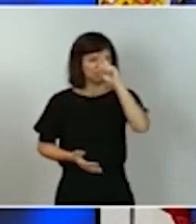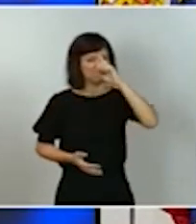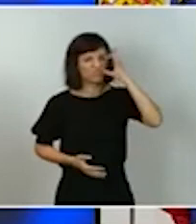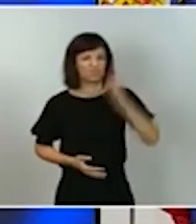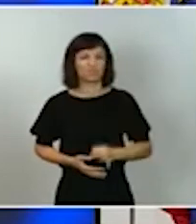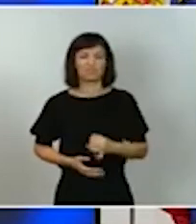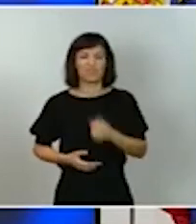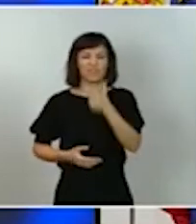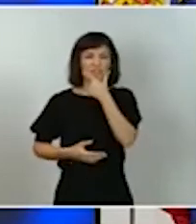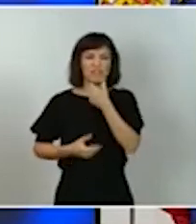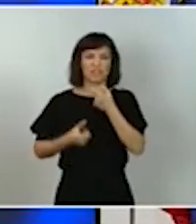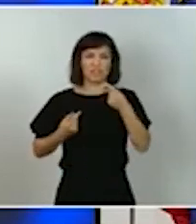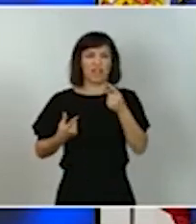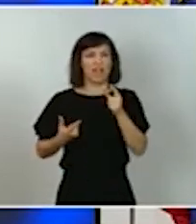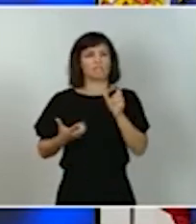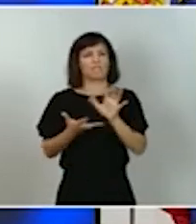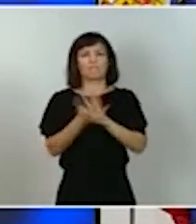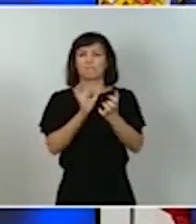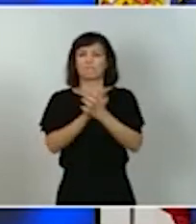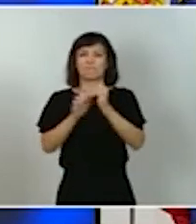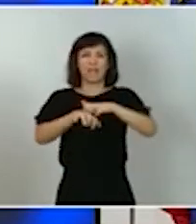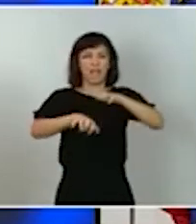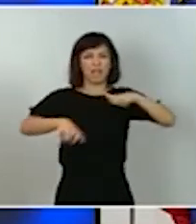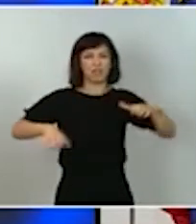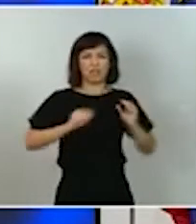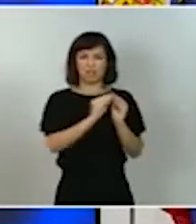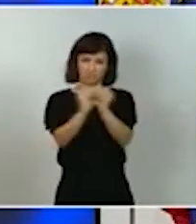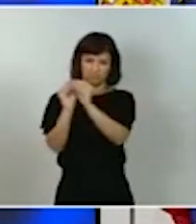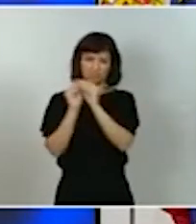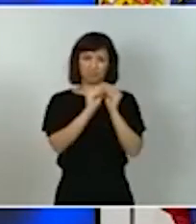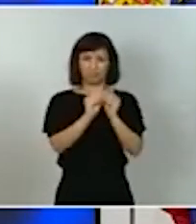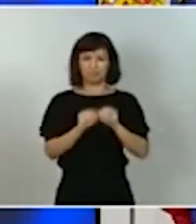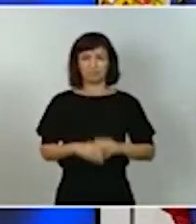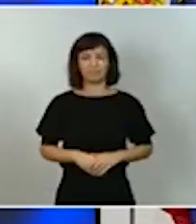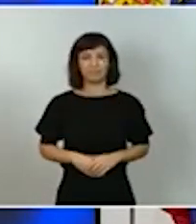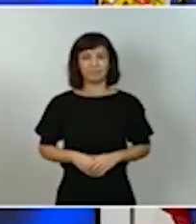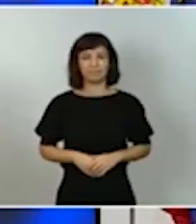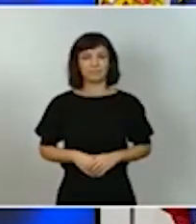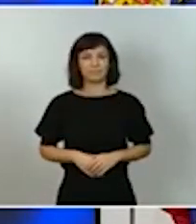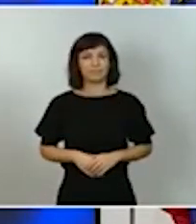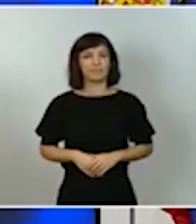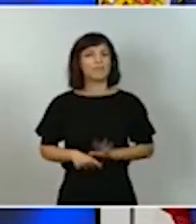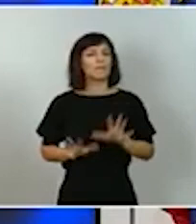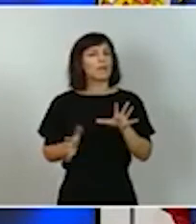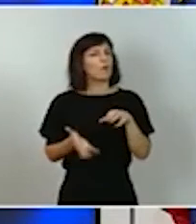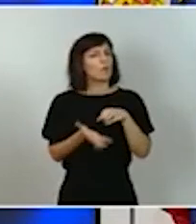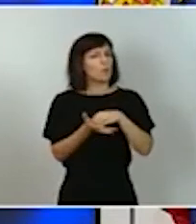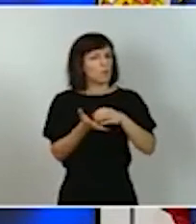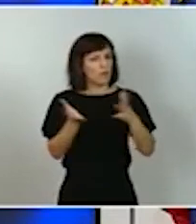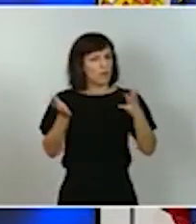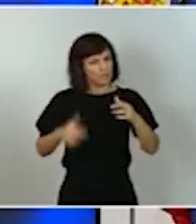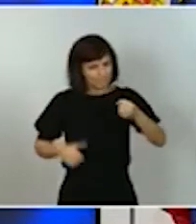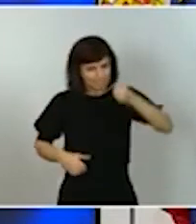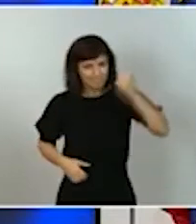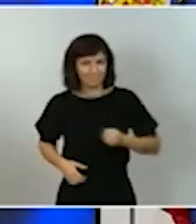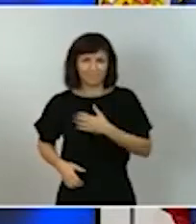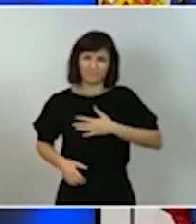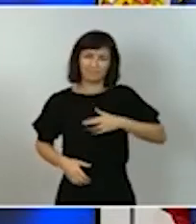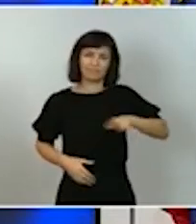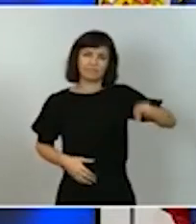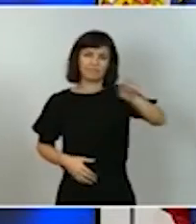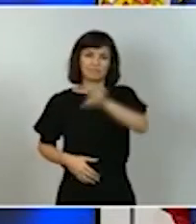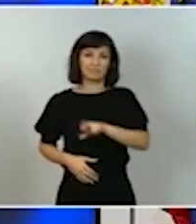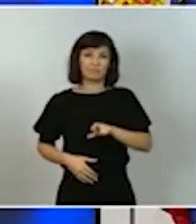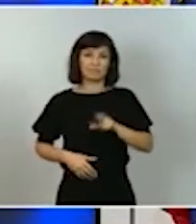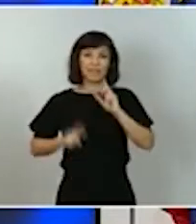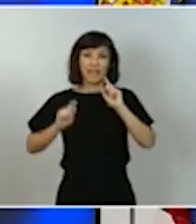abrumador en el conjunto de nuestro país pero sin duda quiero insistir en ello será la transición ecológica